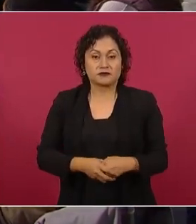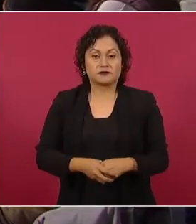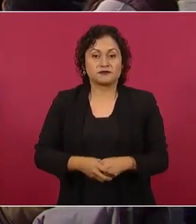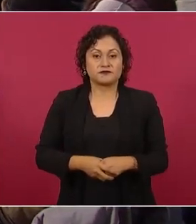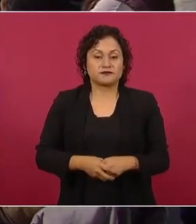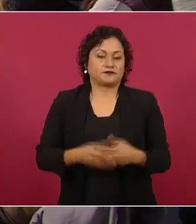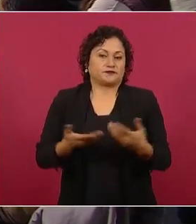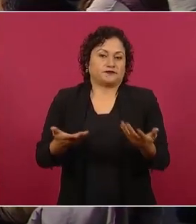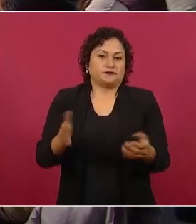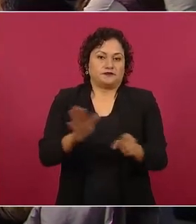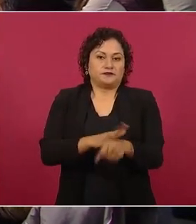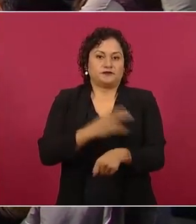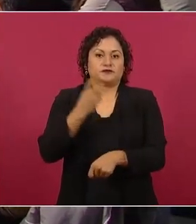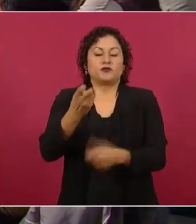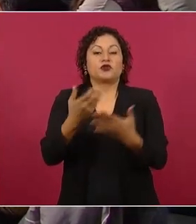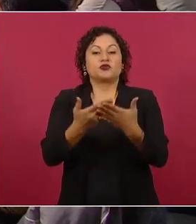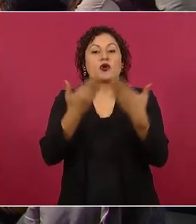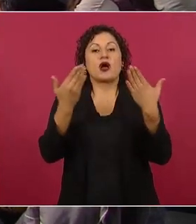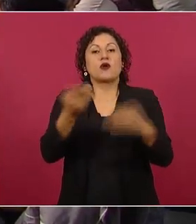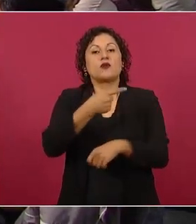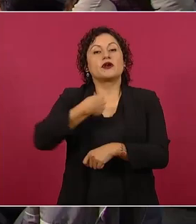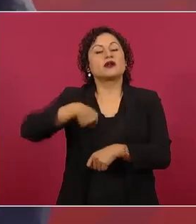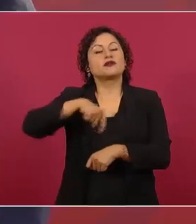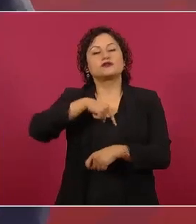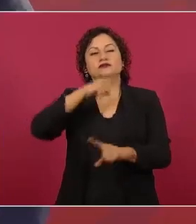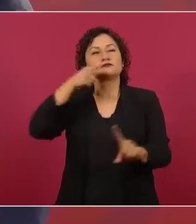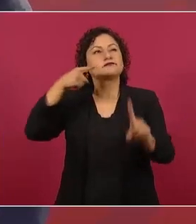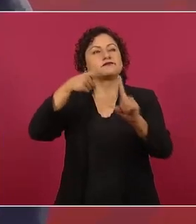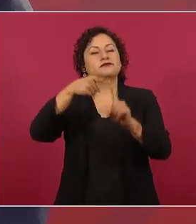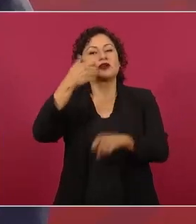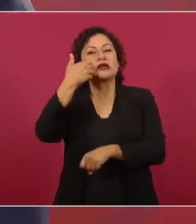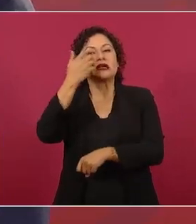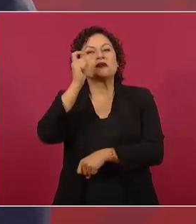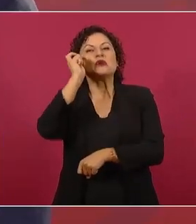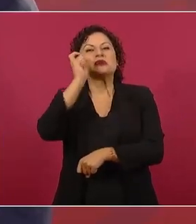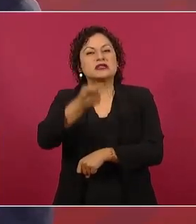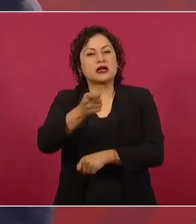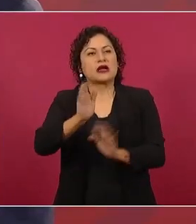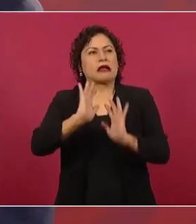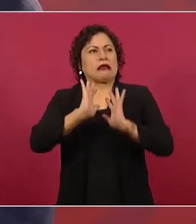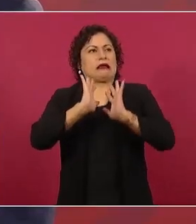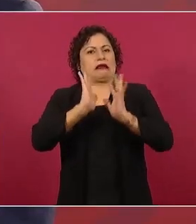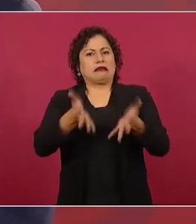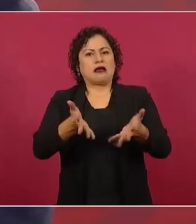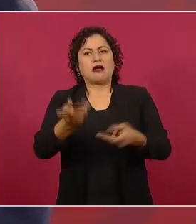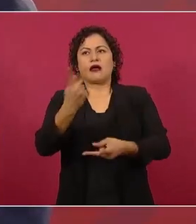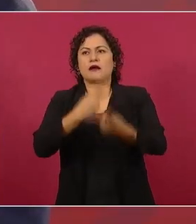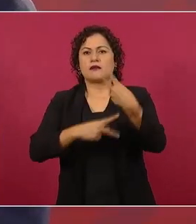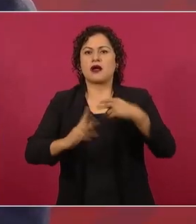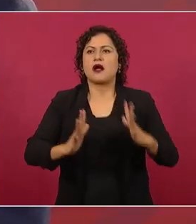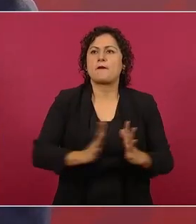queremos que haya democracia y no hay que tenerle miedo al pueblo. Bueno,